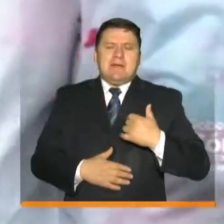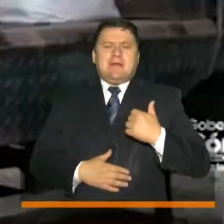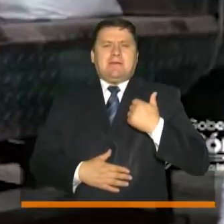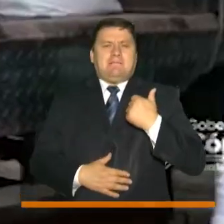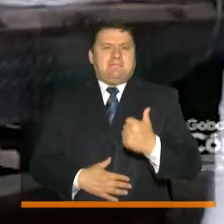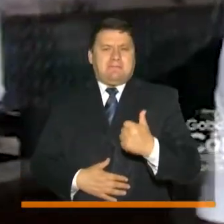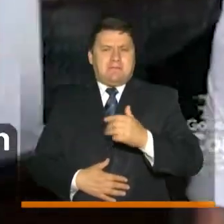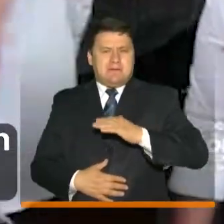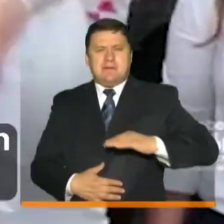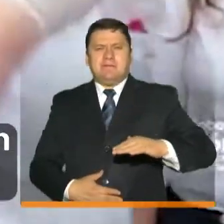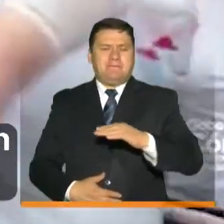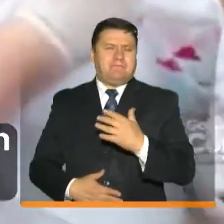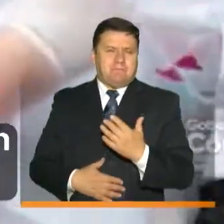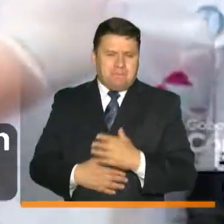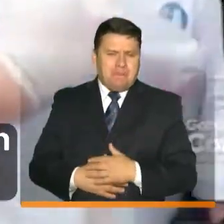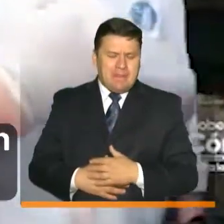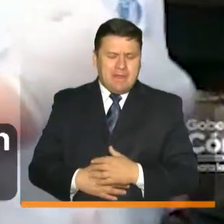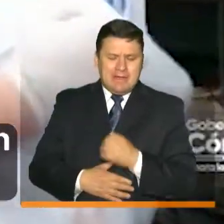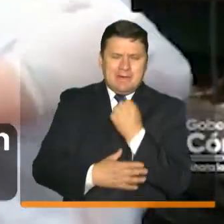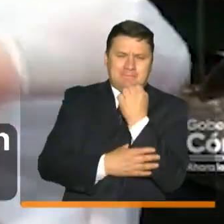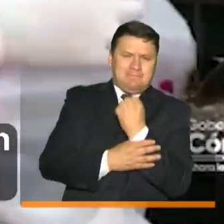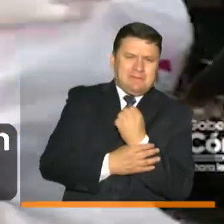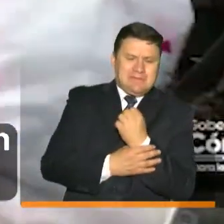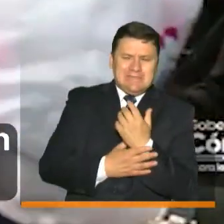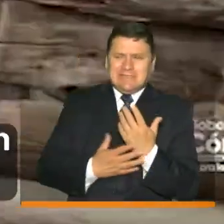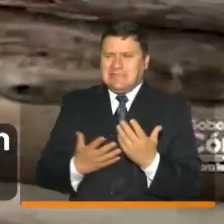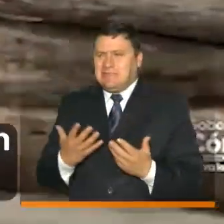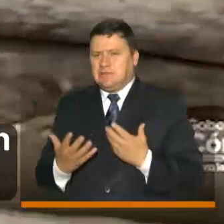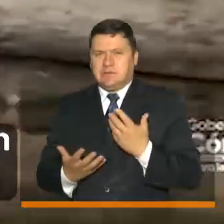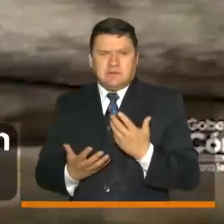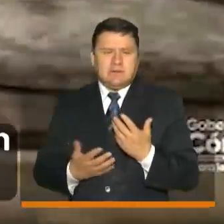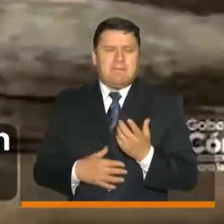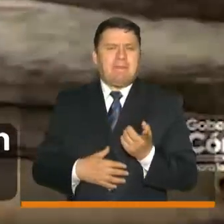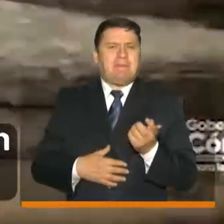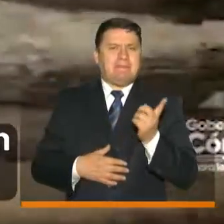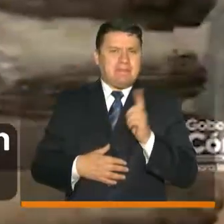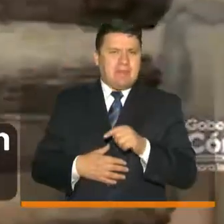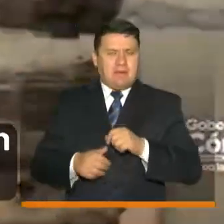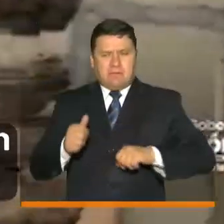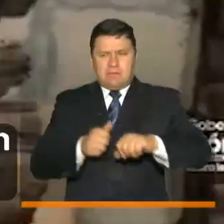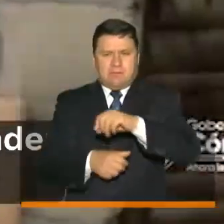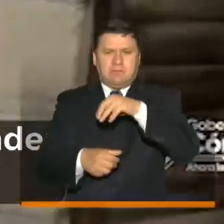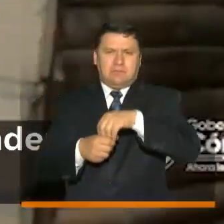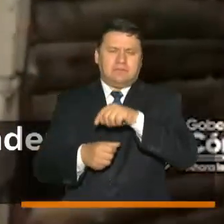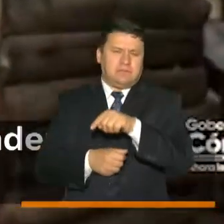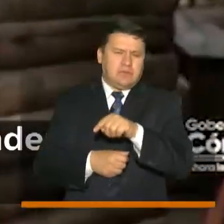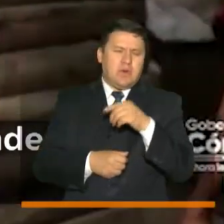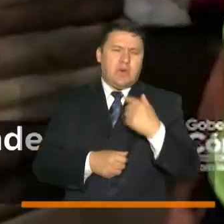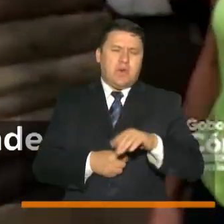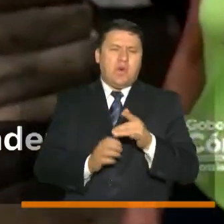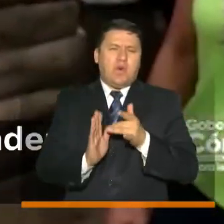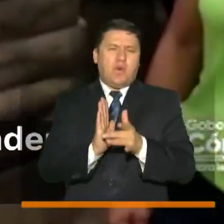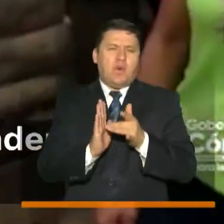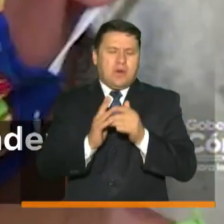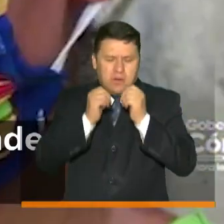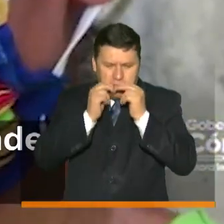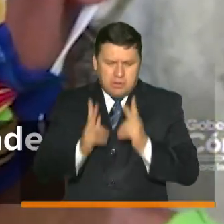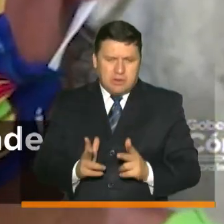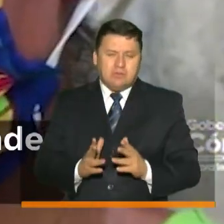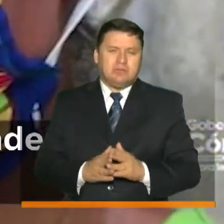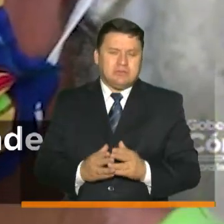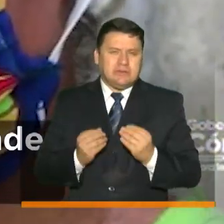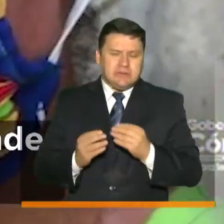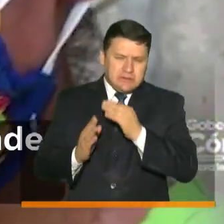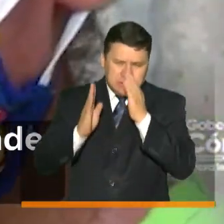en medio de esta crisis sanitaria que también se ha convertido en una urgencia humanitaria